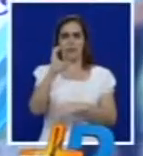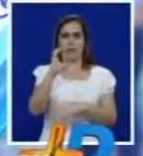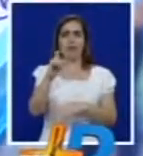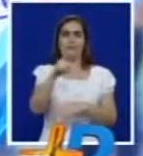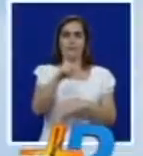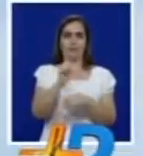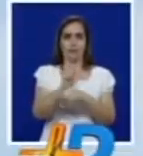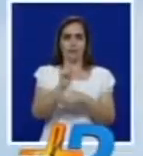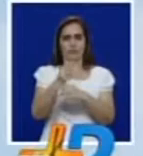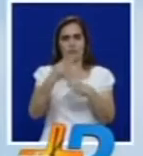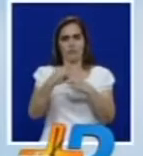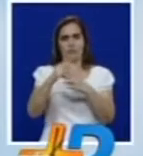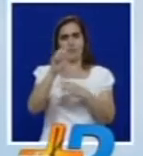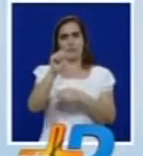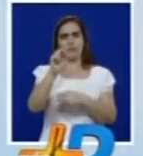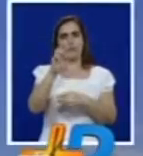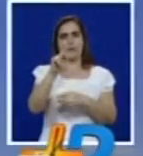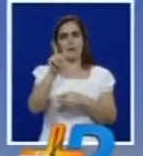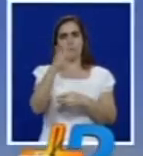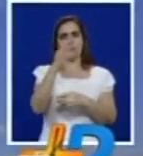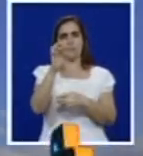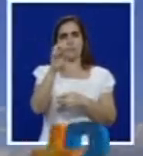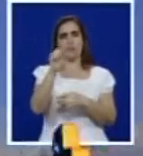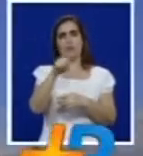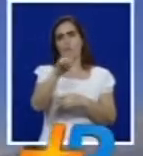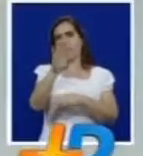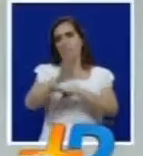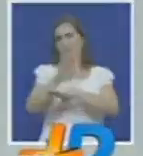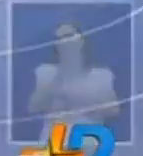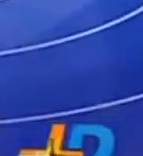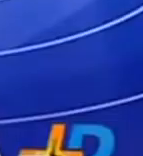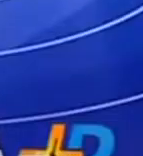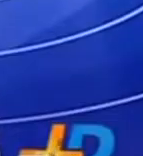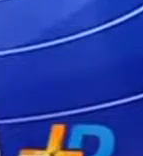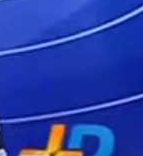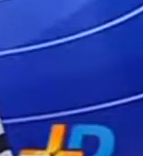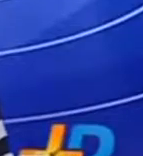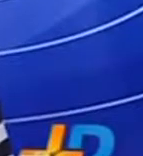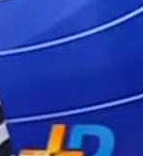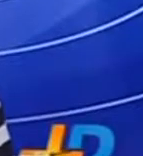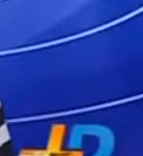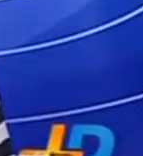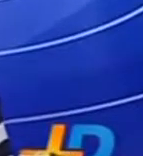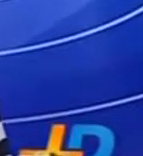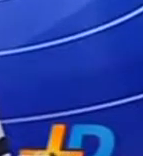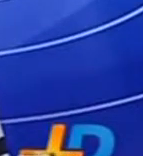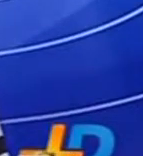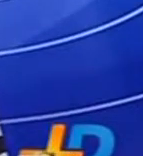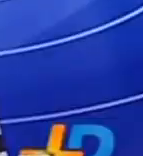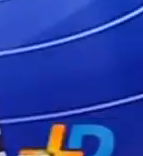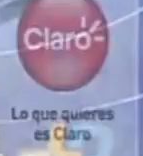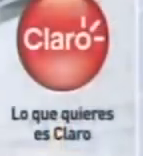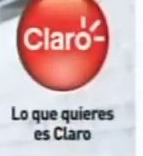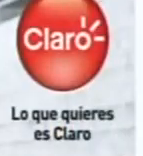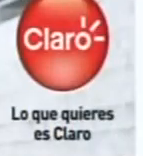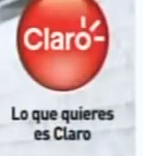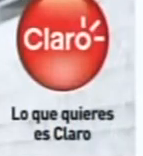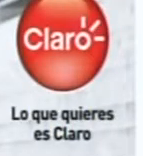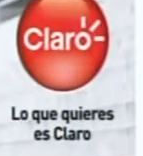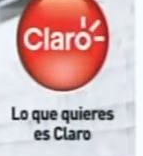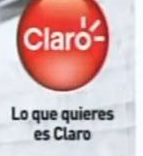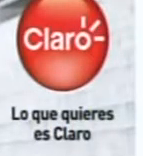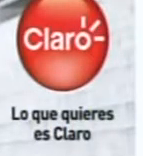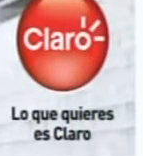Portela, quienes disfrutaron de una tarde de diversión y esparcimiento. Y la siguiente es una mención comercial. Si eres